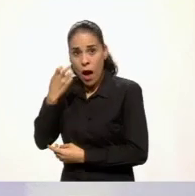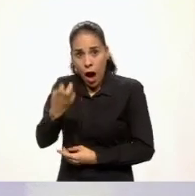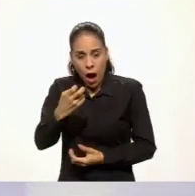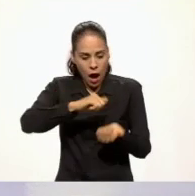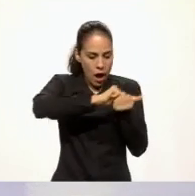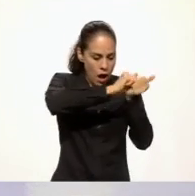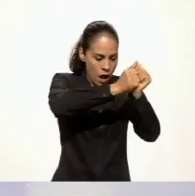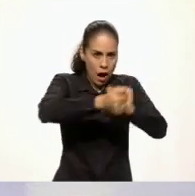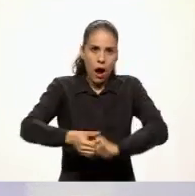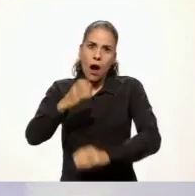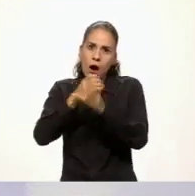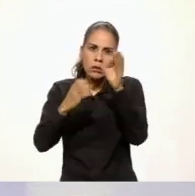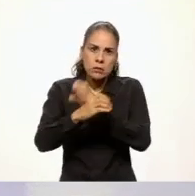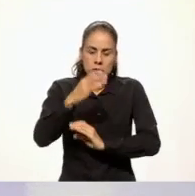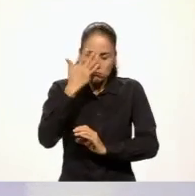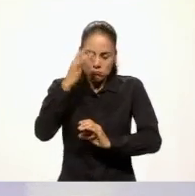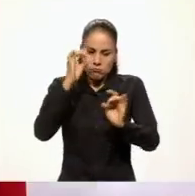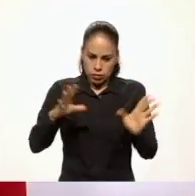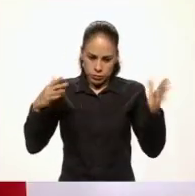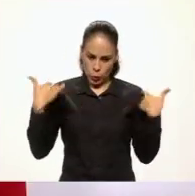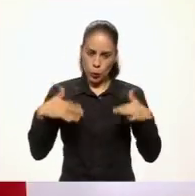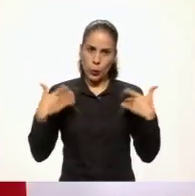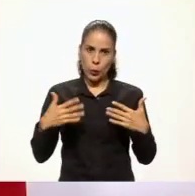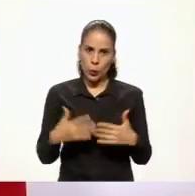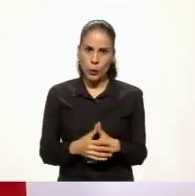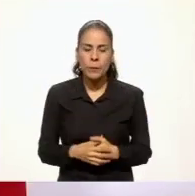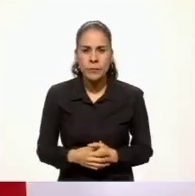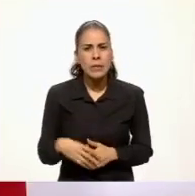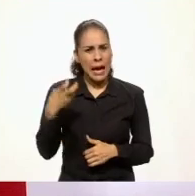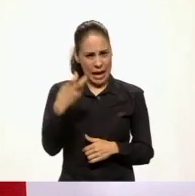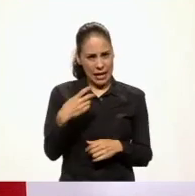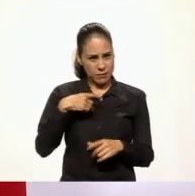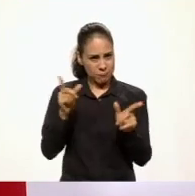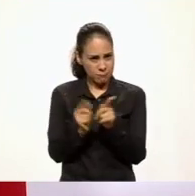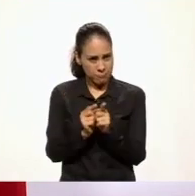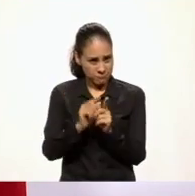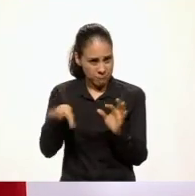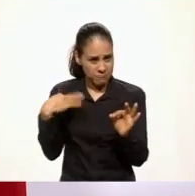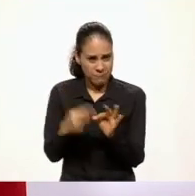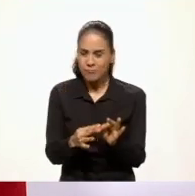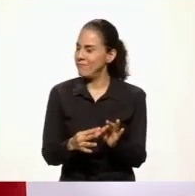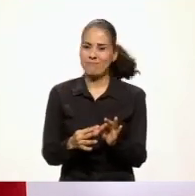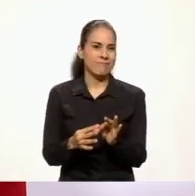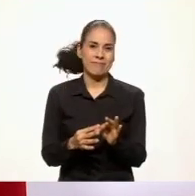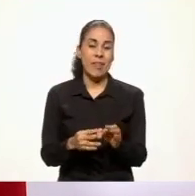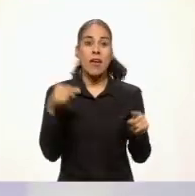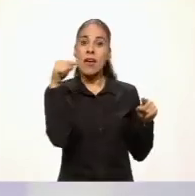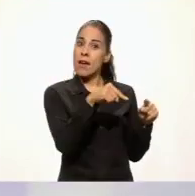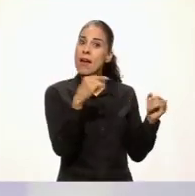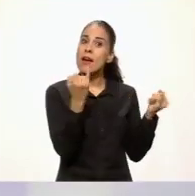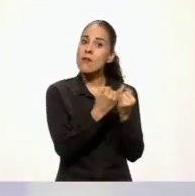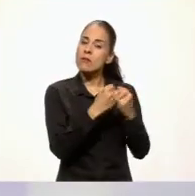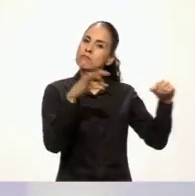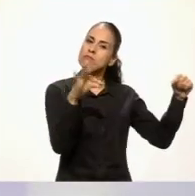en objetos maravillosos. Pero eso no era todo, ¿eh? Daniel tocaba el violín.